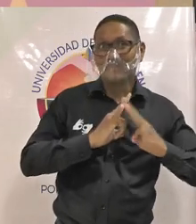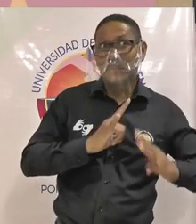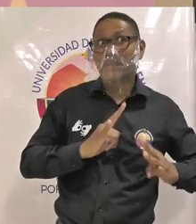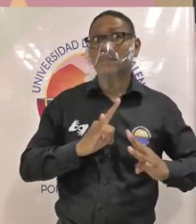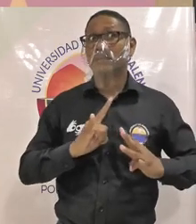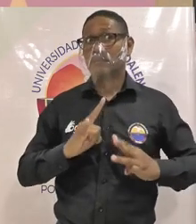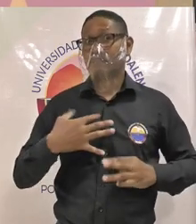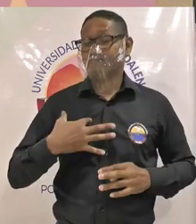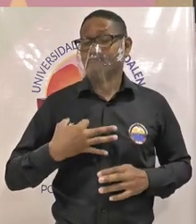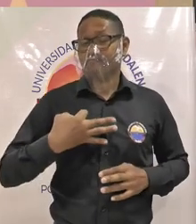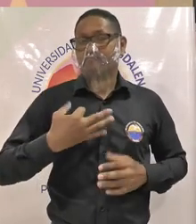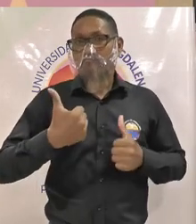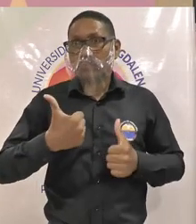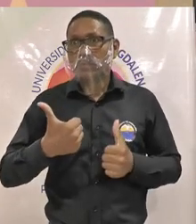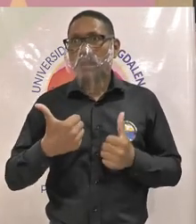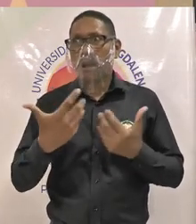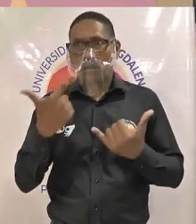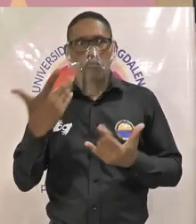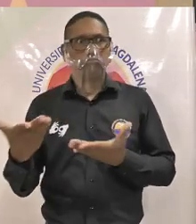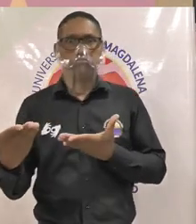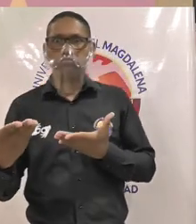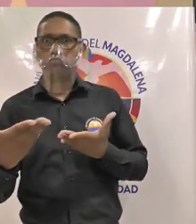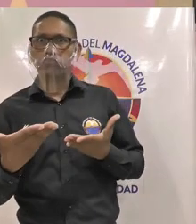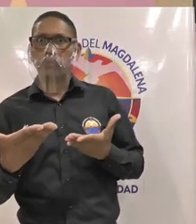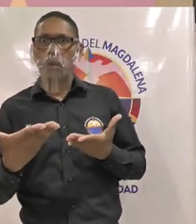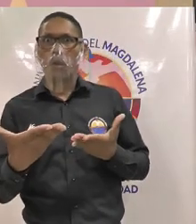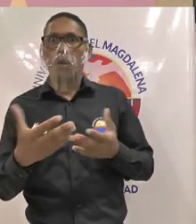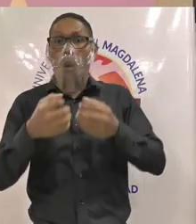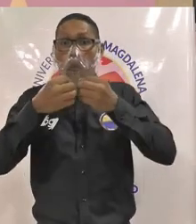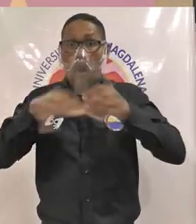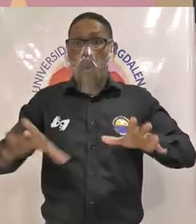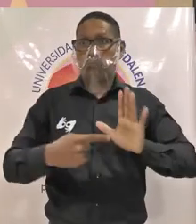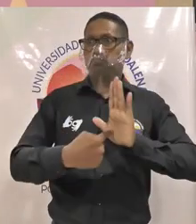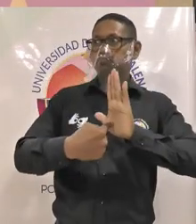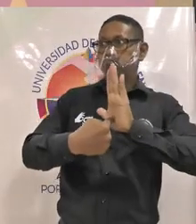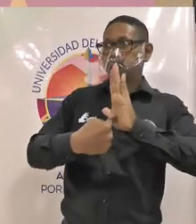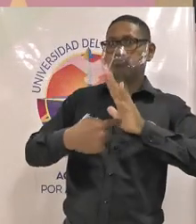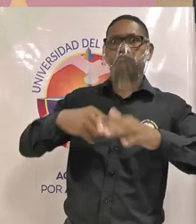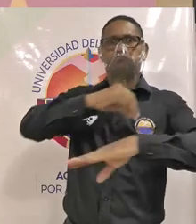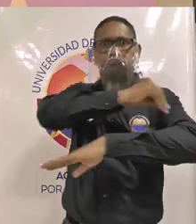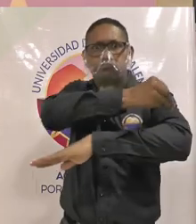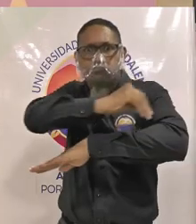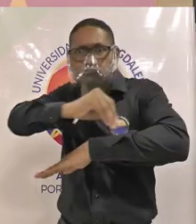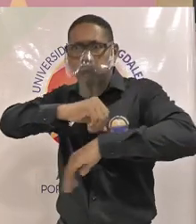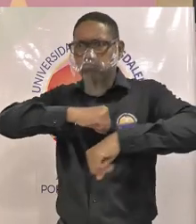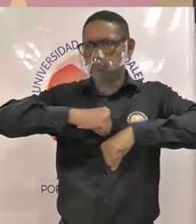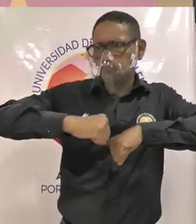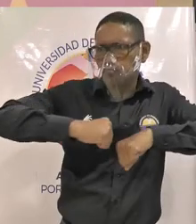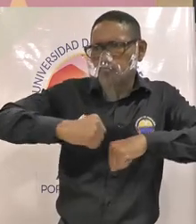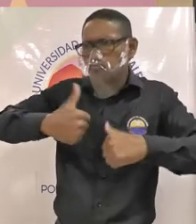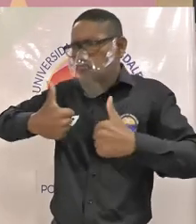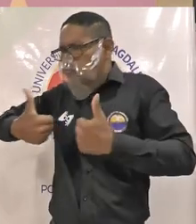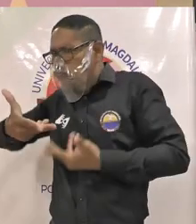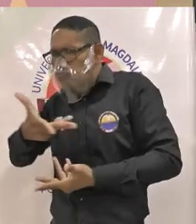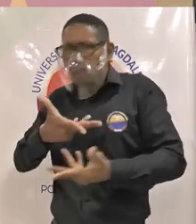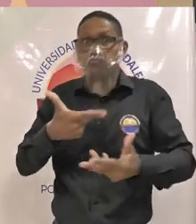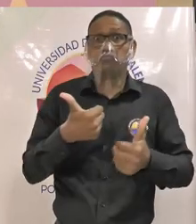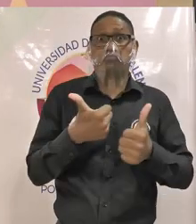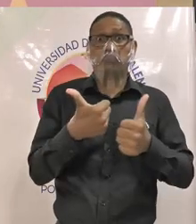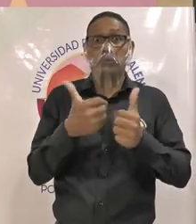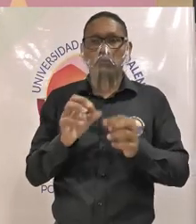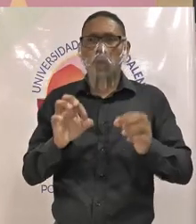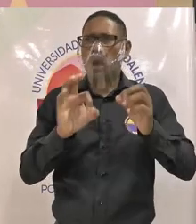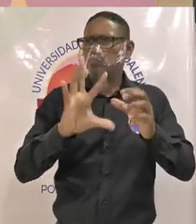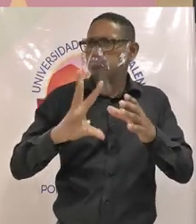es un ejercicio que de lo público se pueden hacer muy buenas cosas destaco todo el sentido de